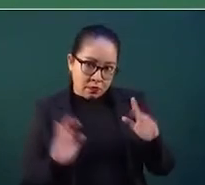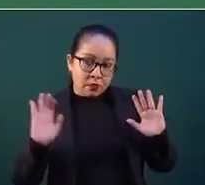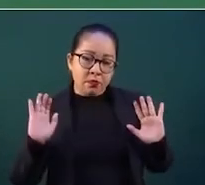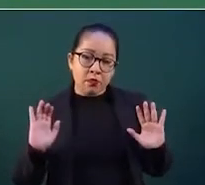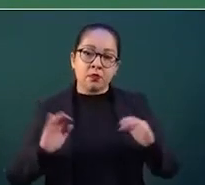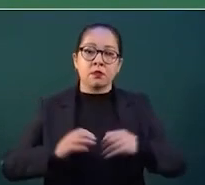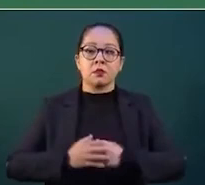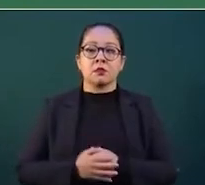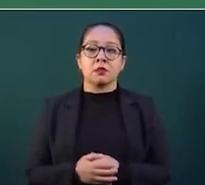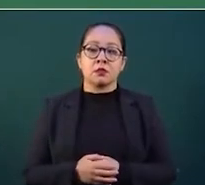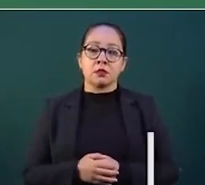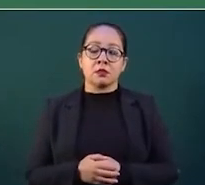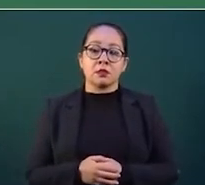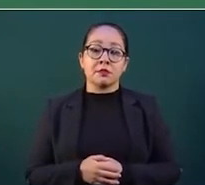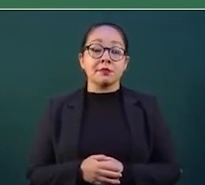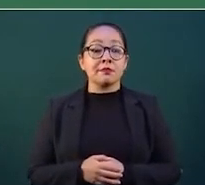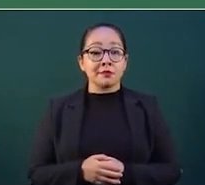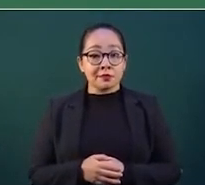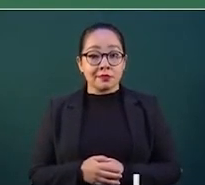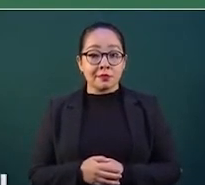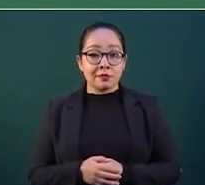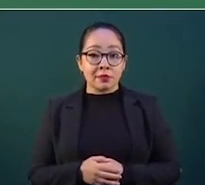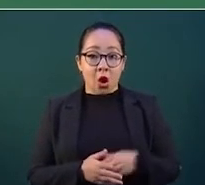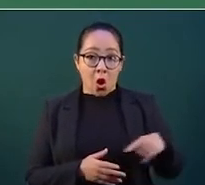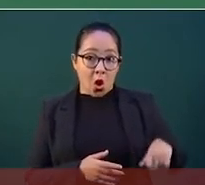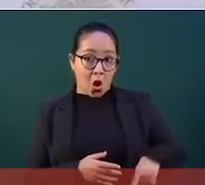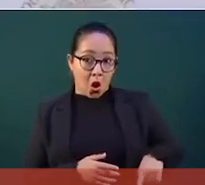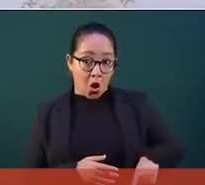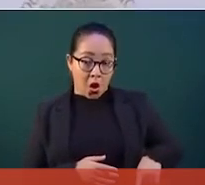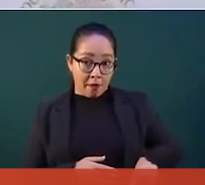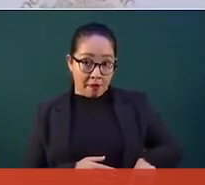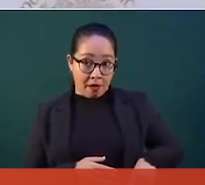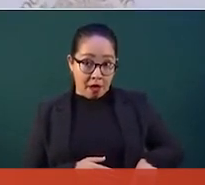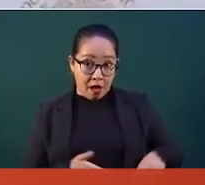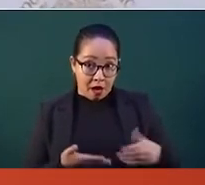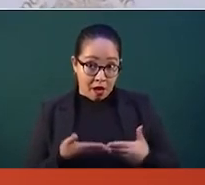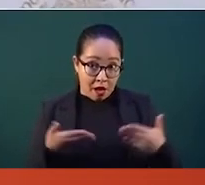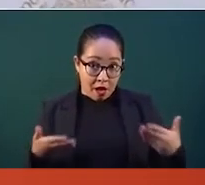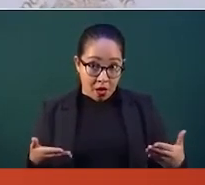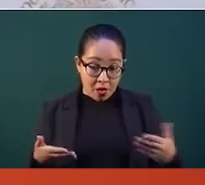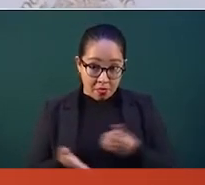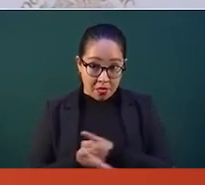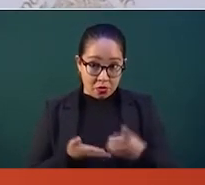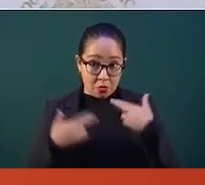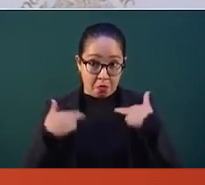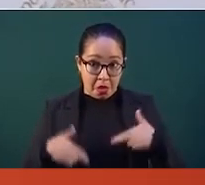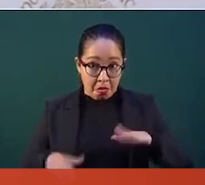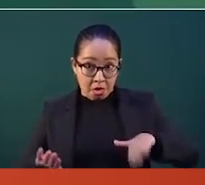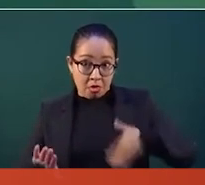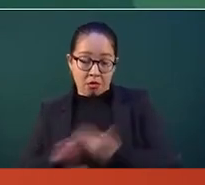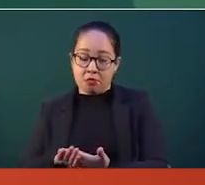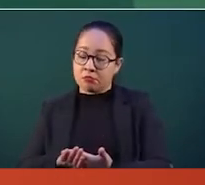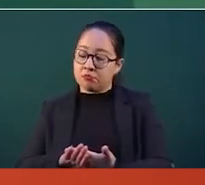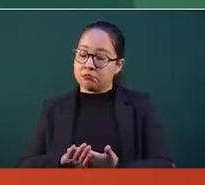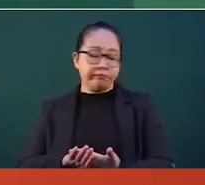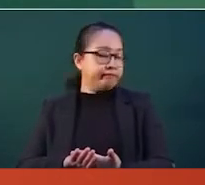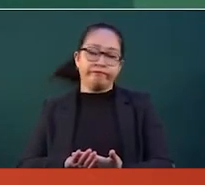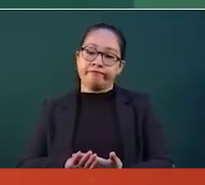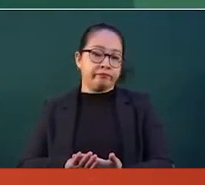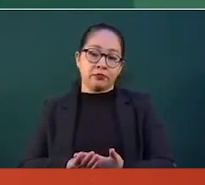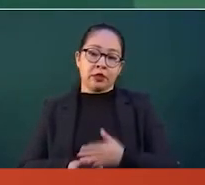Ya el Estado no es violador de derechos humanos. Eso se terminó.